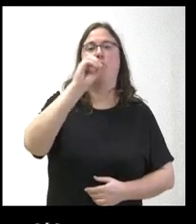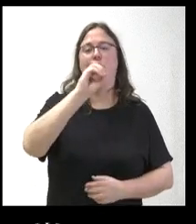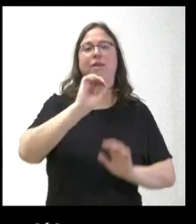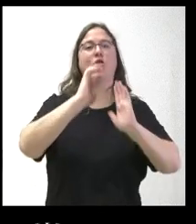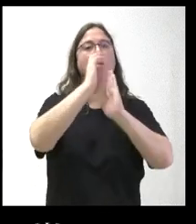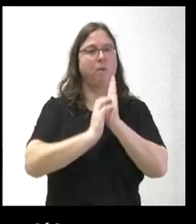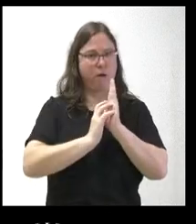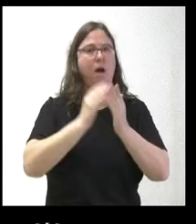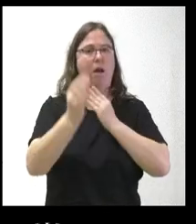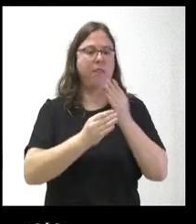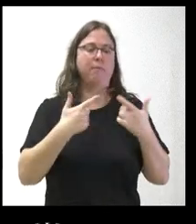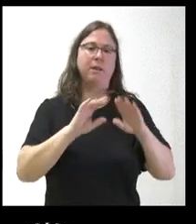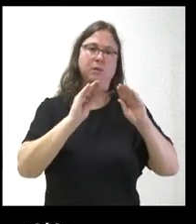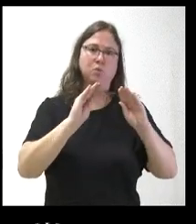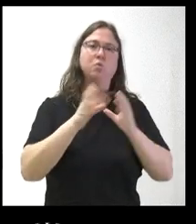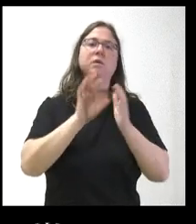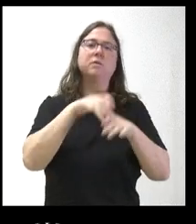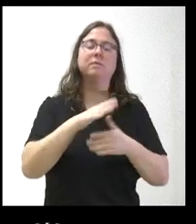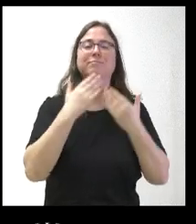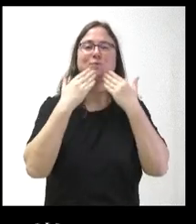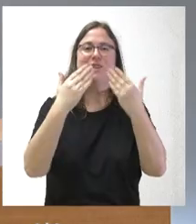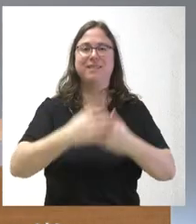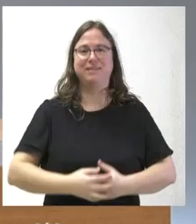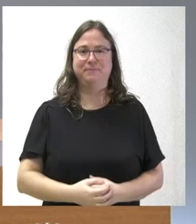por su parte pone en marcha. Muchas gracias.